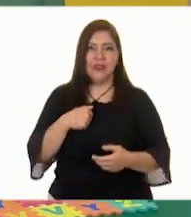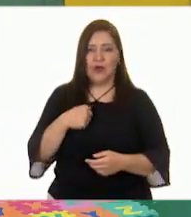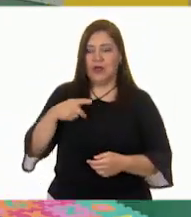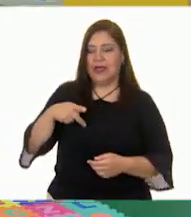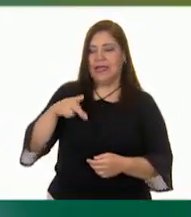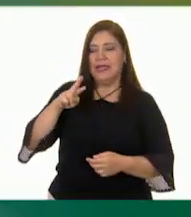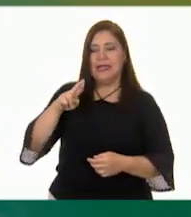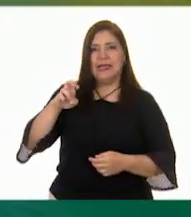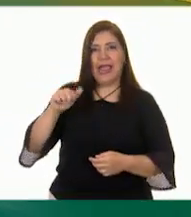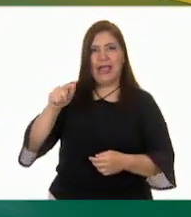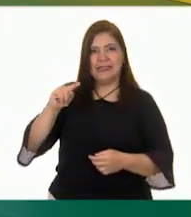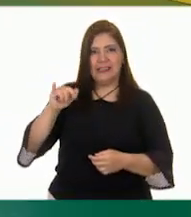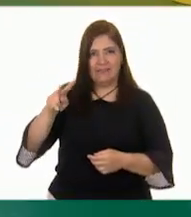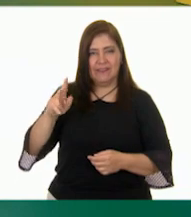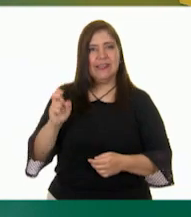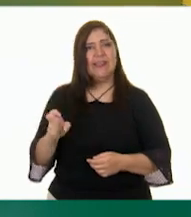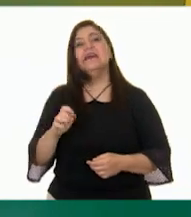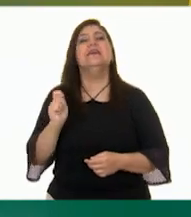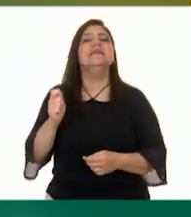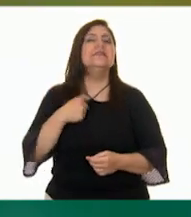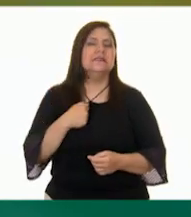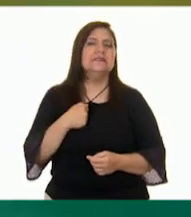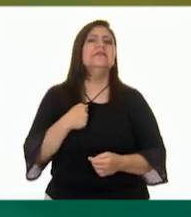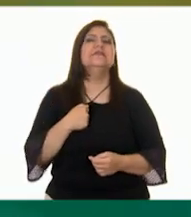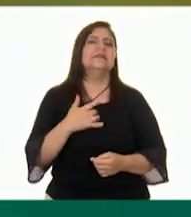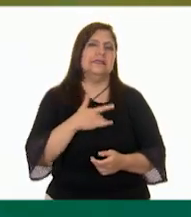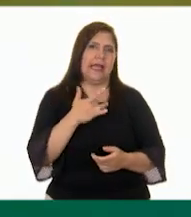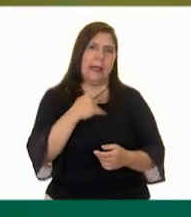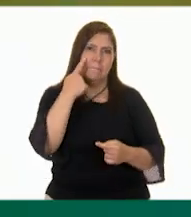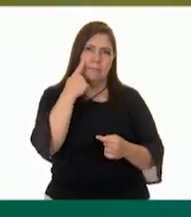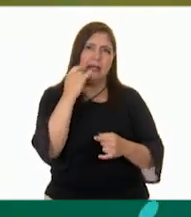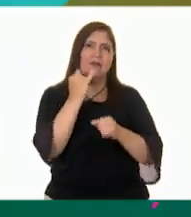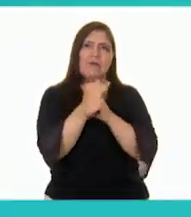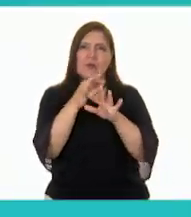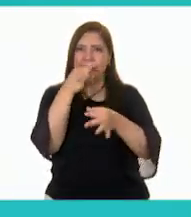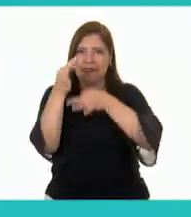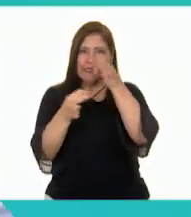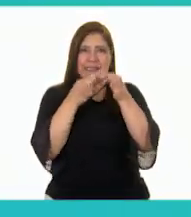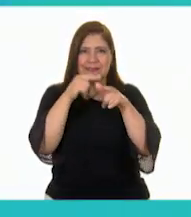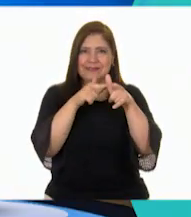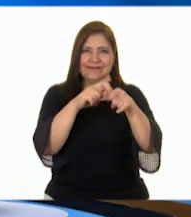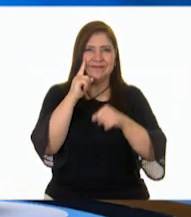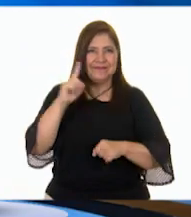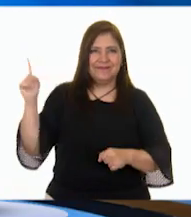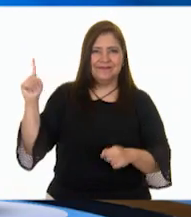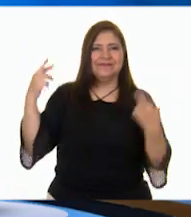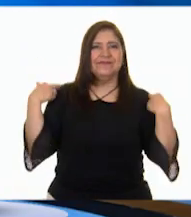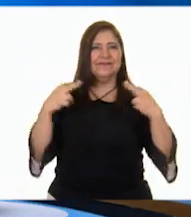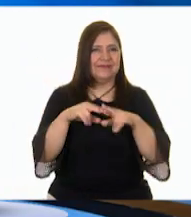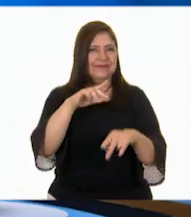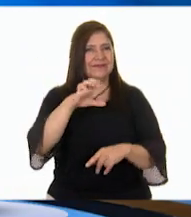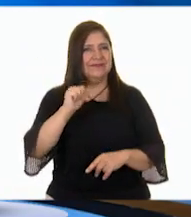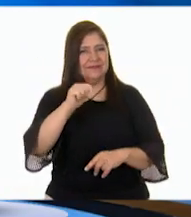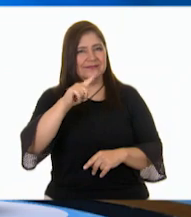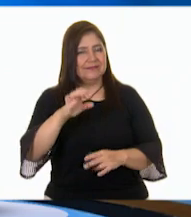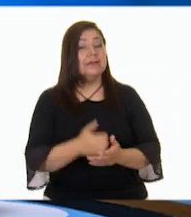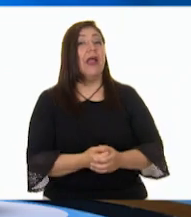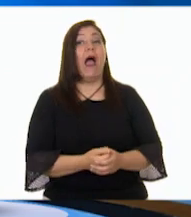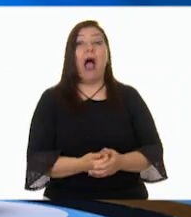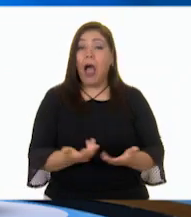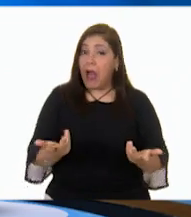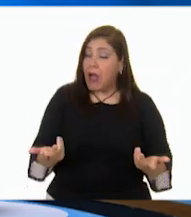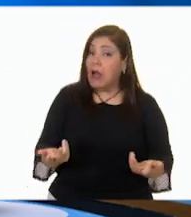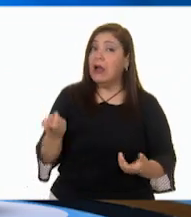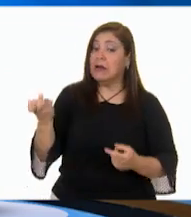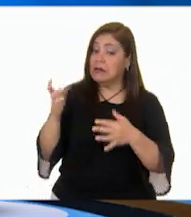y te invito a que vayamos al informativo con la maestra Ale. Esa es una buena forma